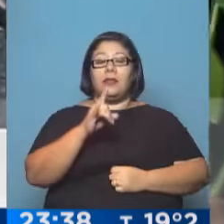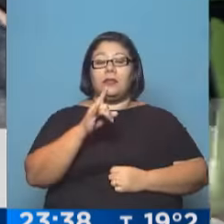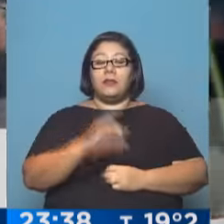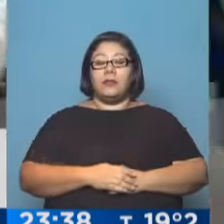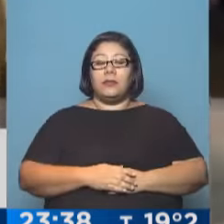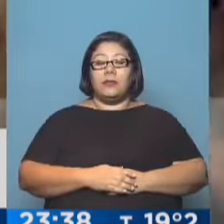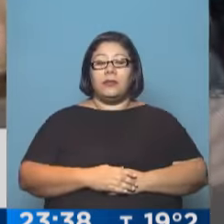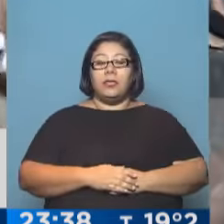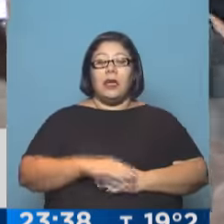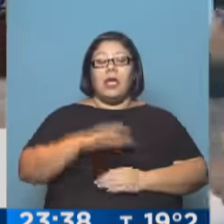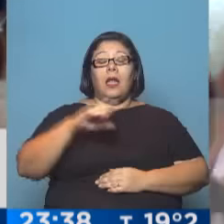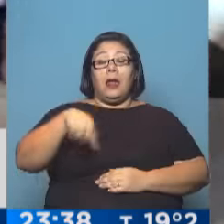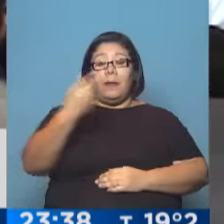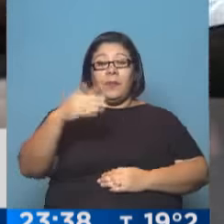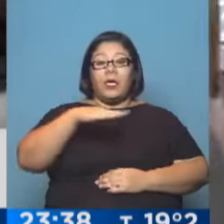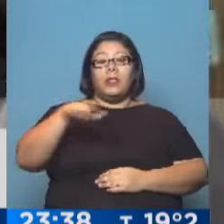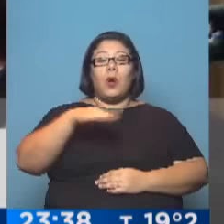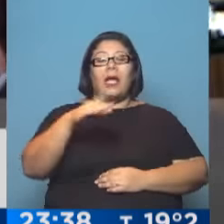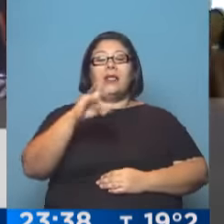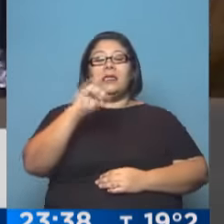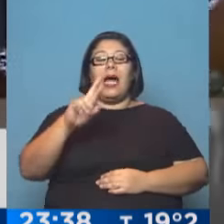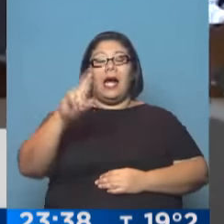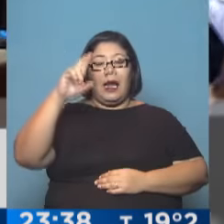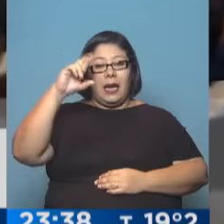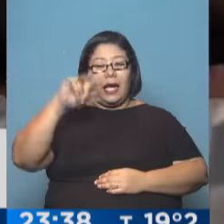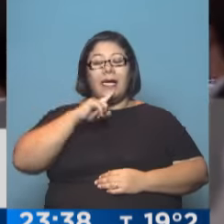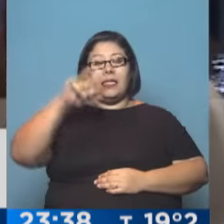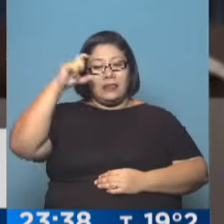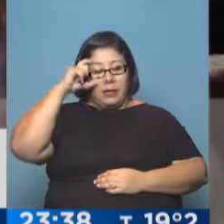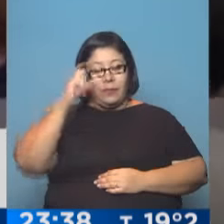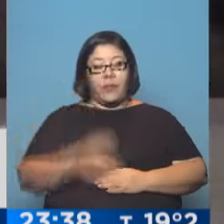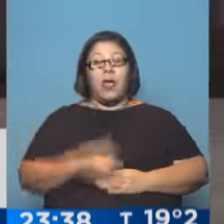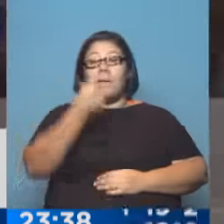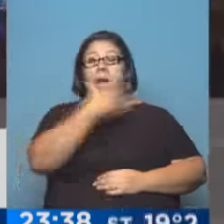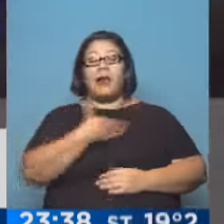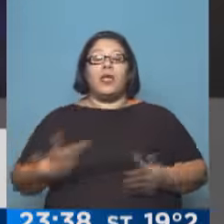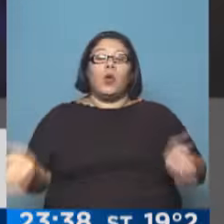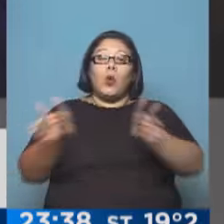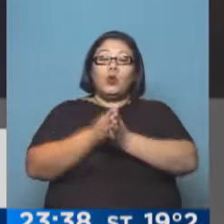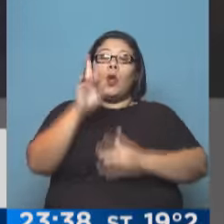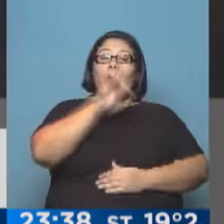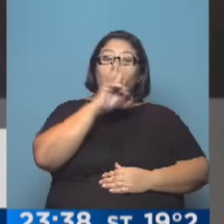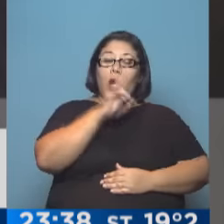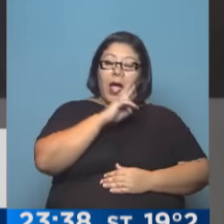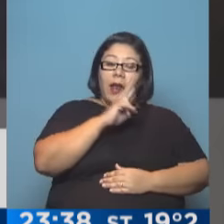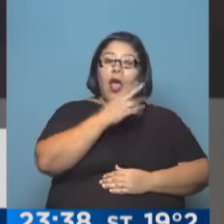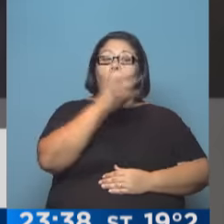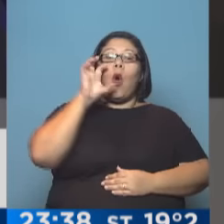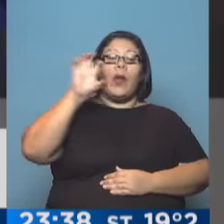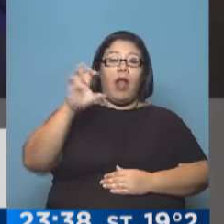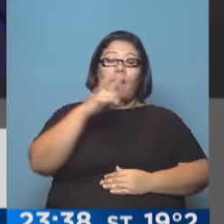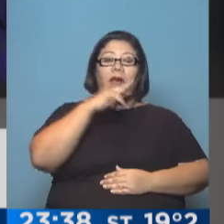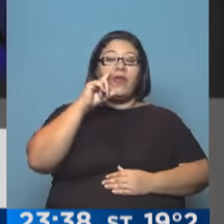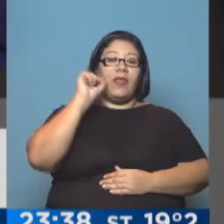arribó al kilómetro 73 de la ruta panamericana acompañado por la gobernadora María Eugenia Vidal, el ministro de la producción Francisco Cabrera